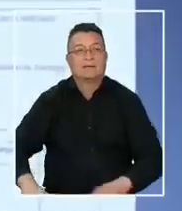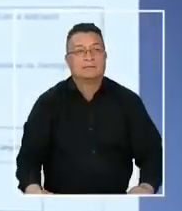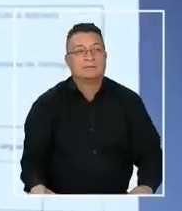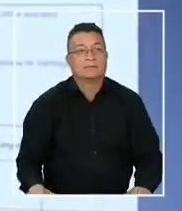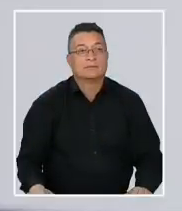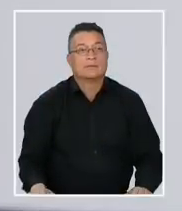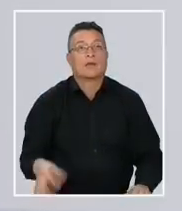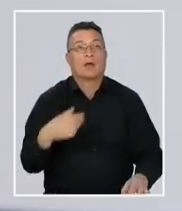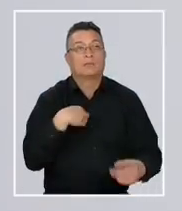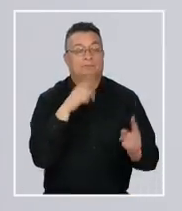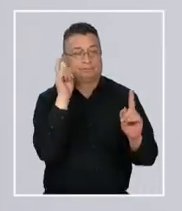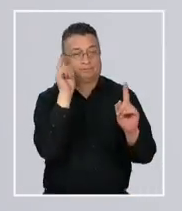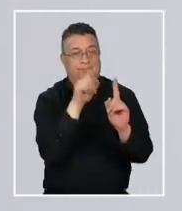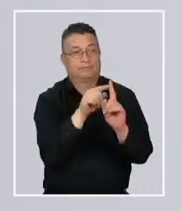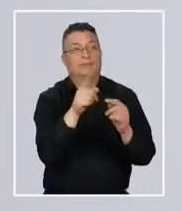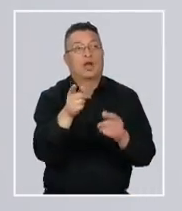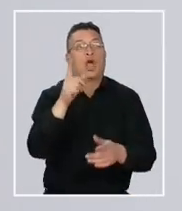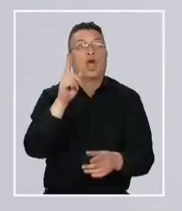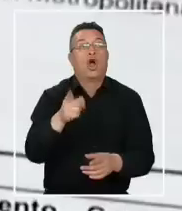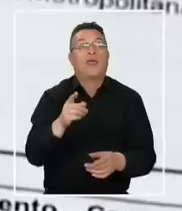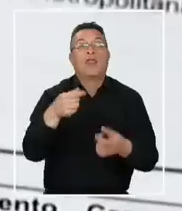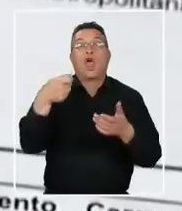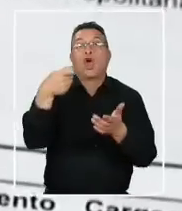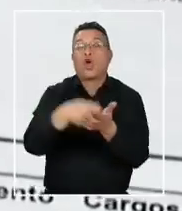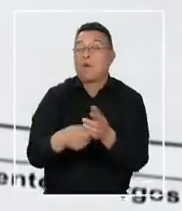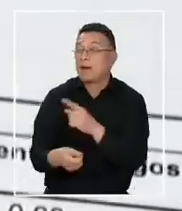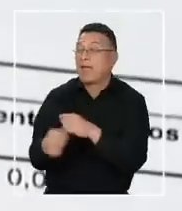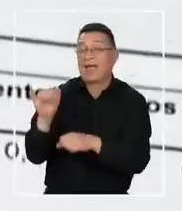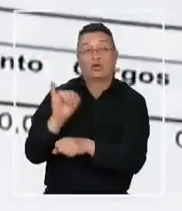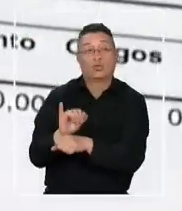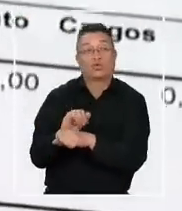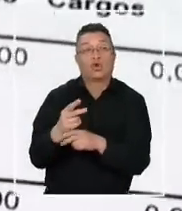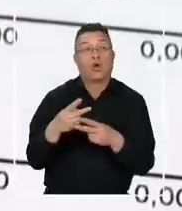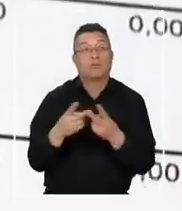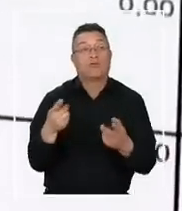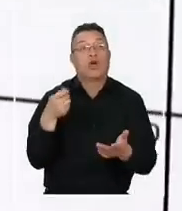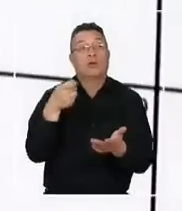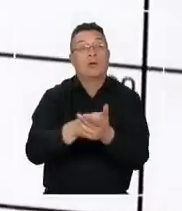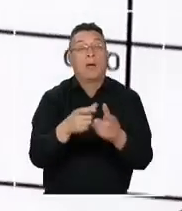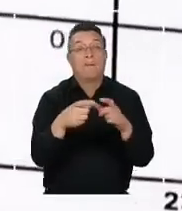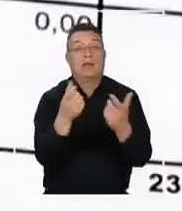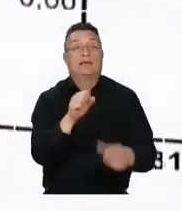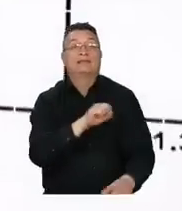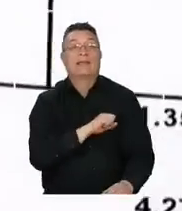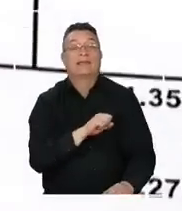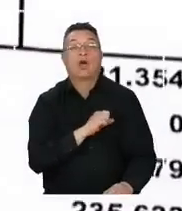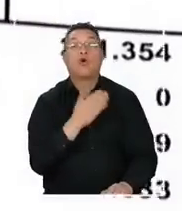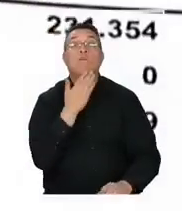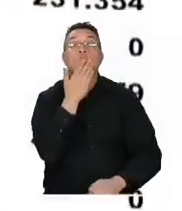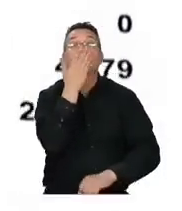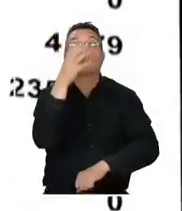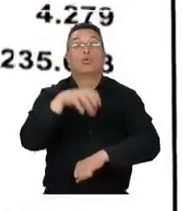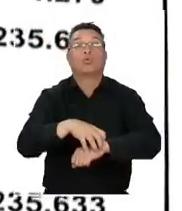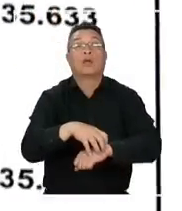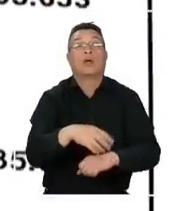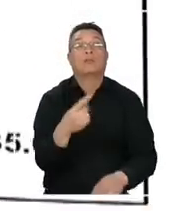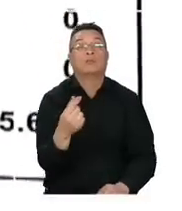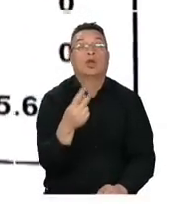Tomamos como referencia la orden de compra de una institución pública que adquirió un pasaje Santiago Punta Arenas por